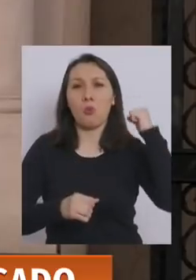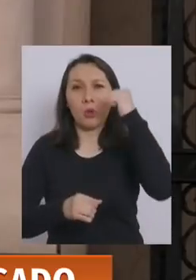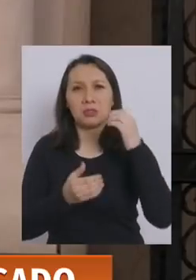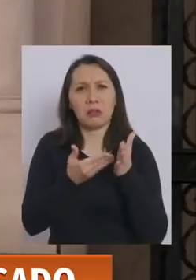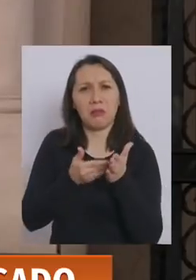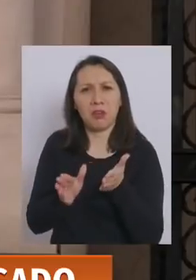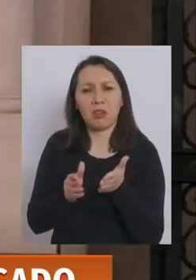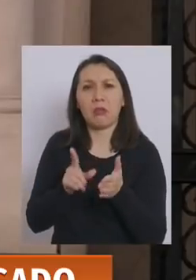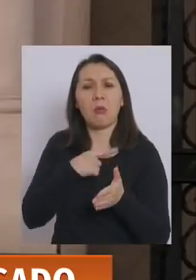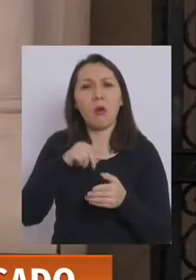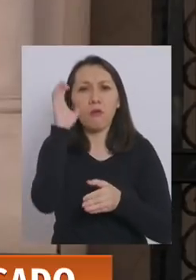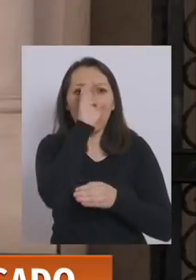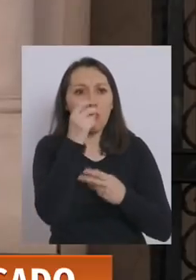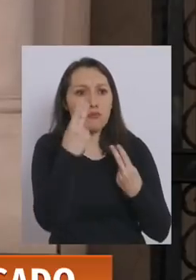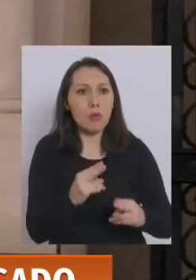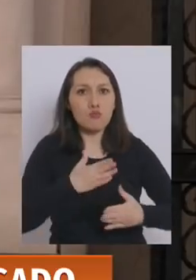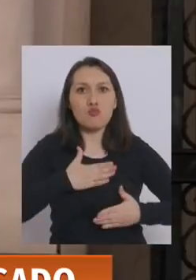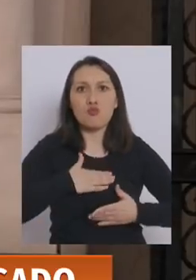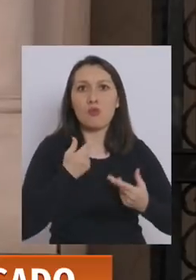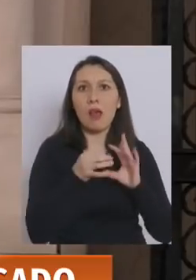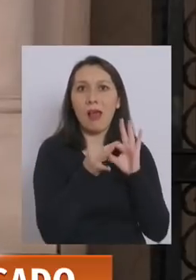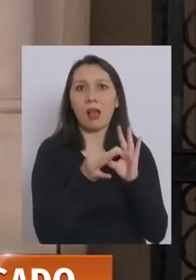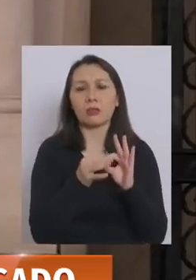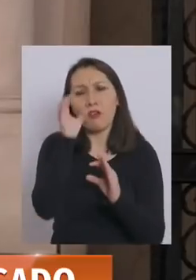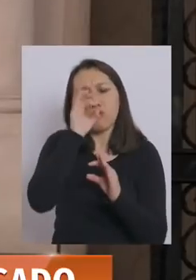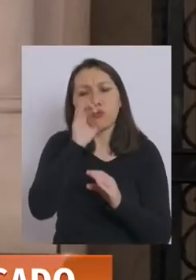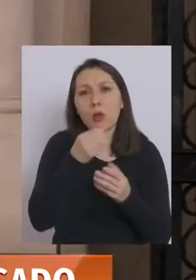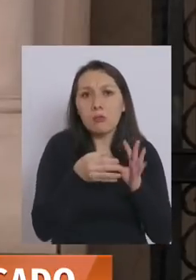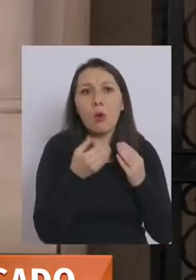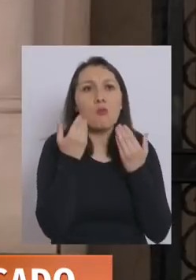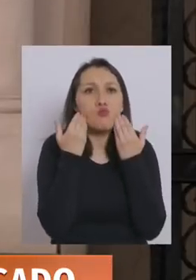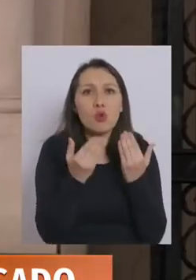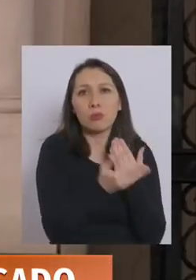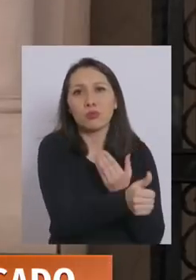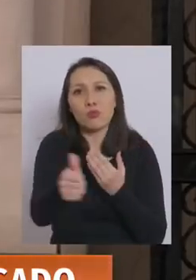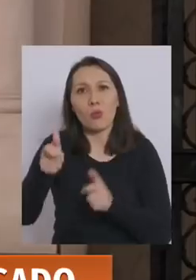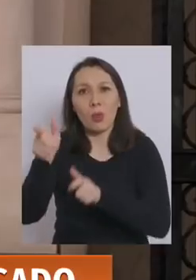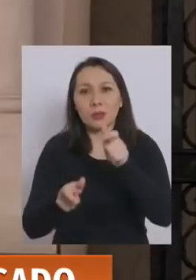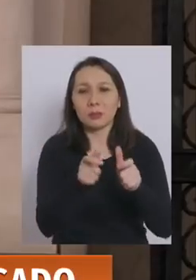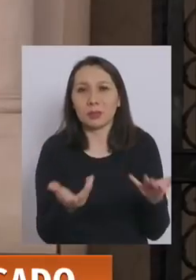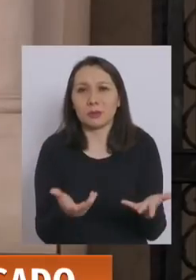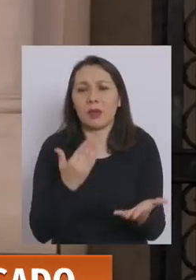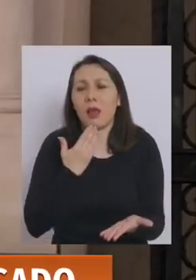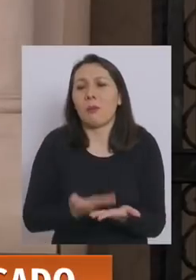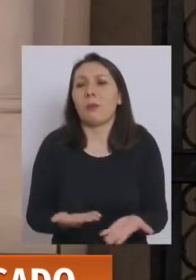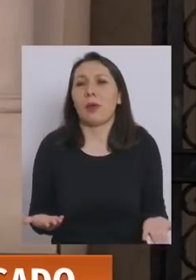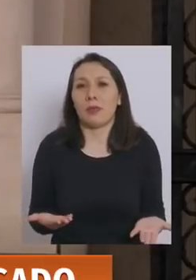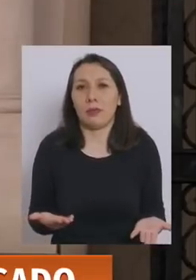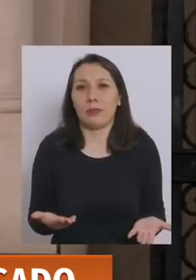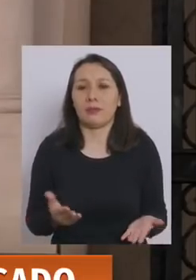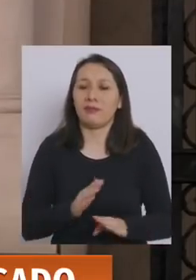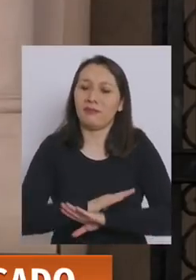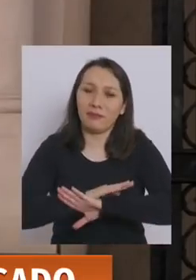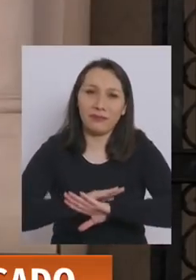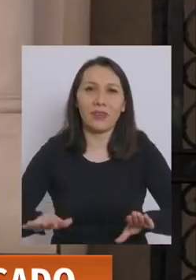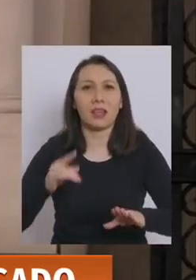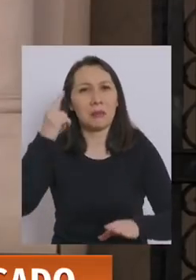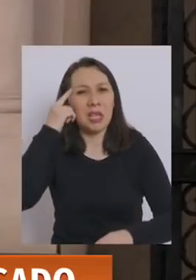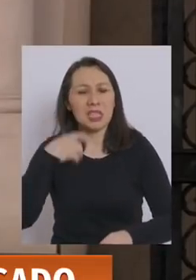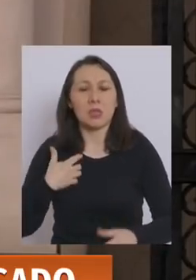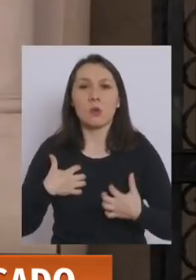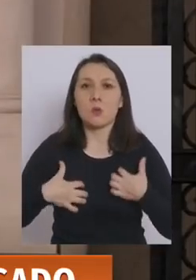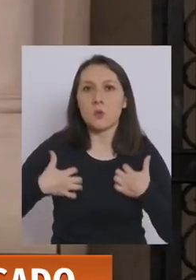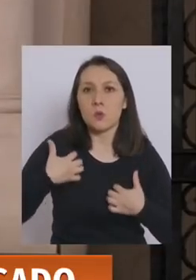¿Por qué buscan su propio beneficio en vez de buscar el beneficio de las personas? ¿Hasta cuándo? Basta de esta lógica